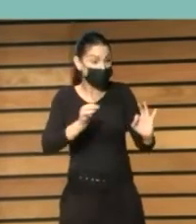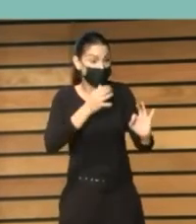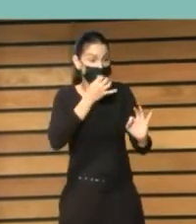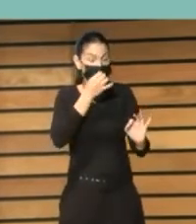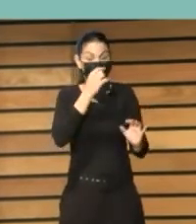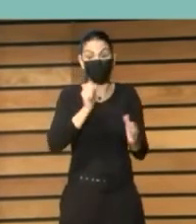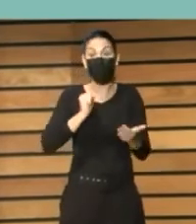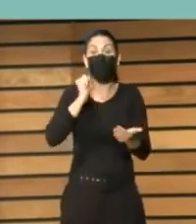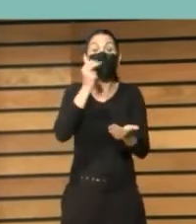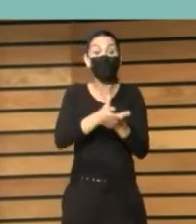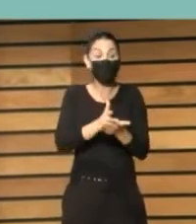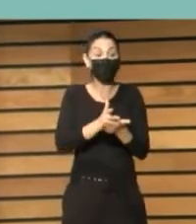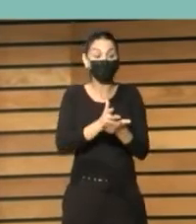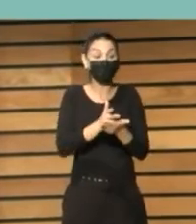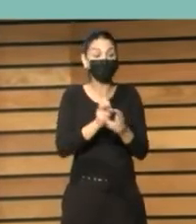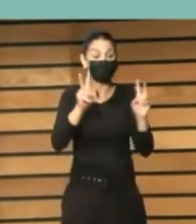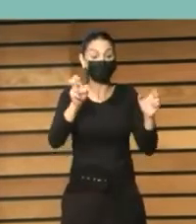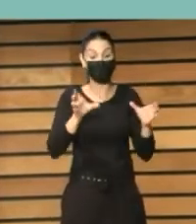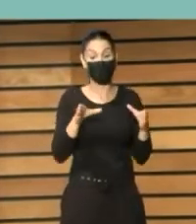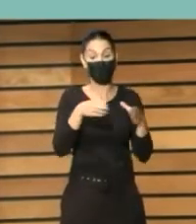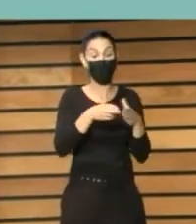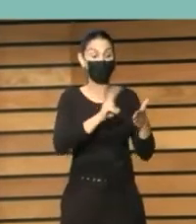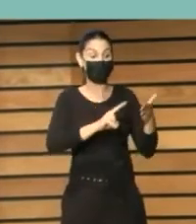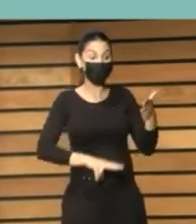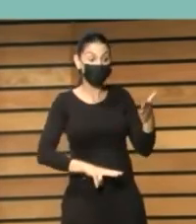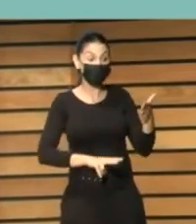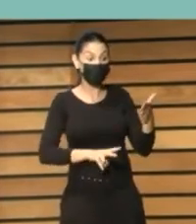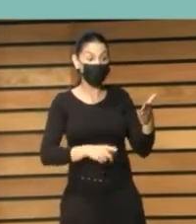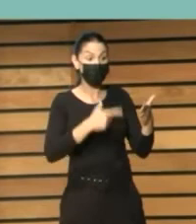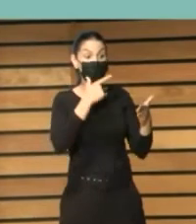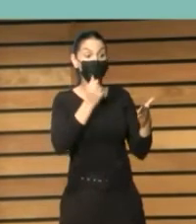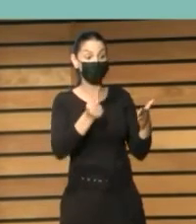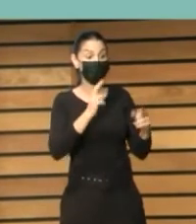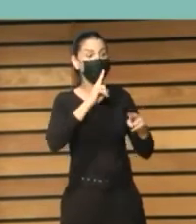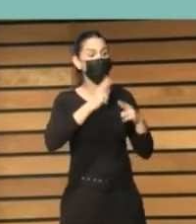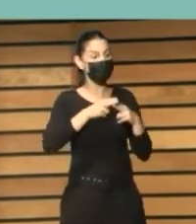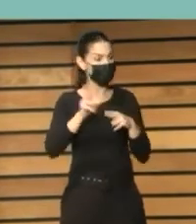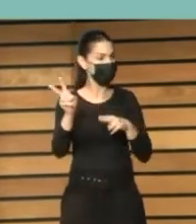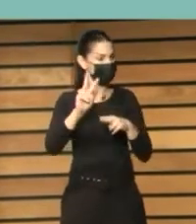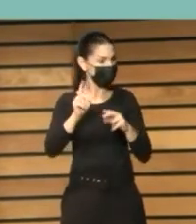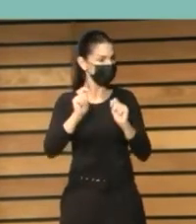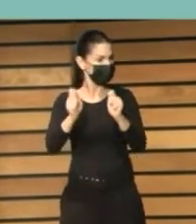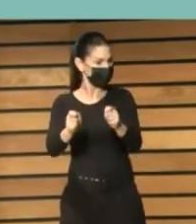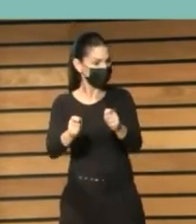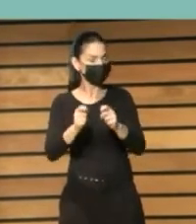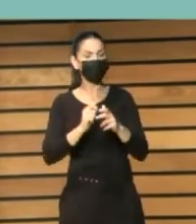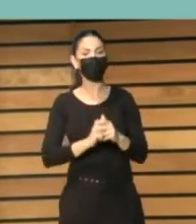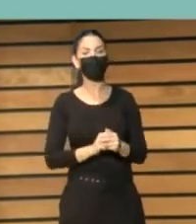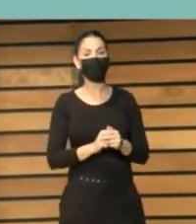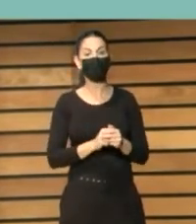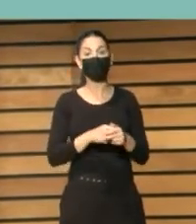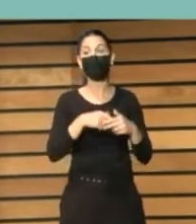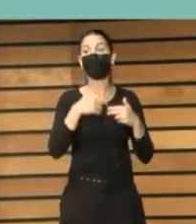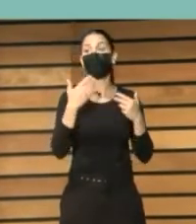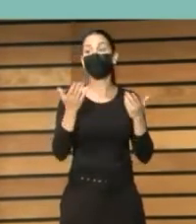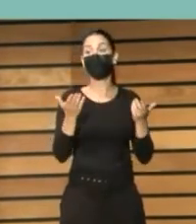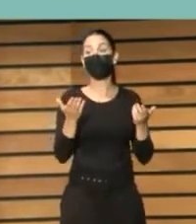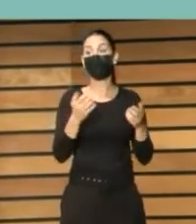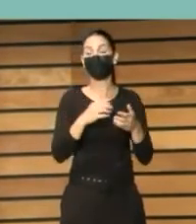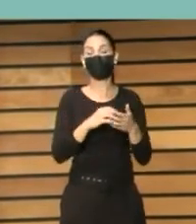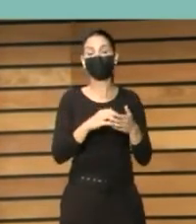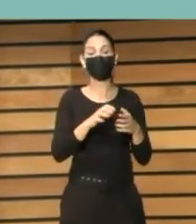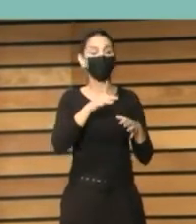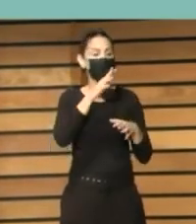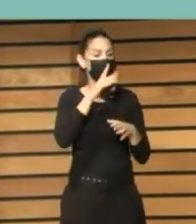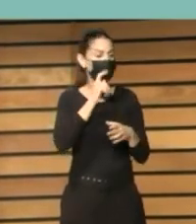del club de lectura fácil empieza por llamarse Víctor que forma parte de uno de los grupos de lectura fácil y que viene ahora